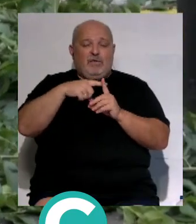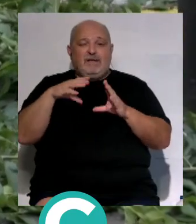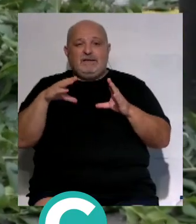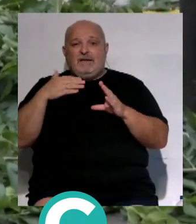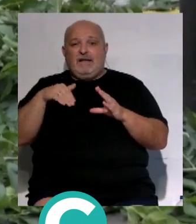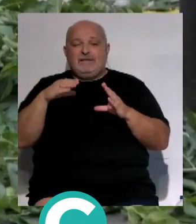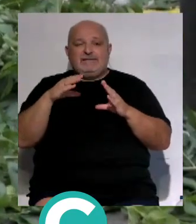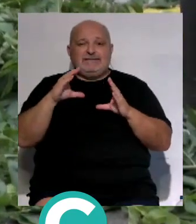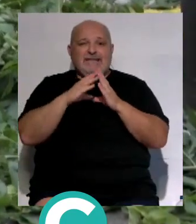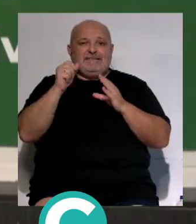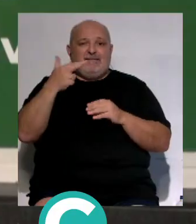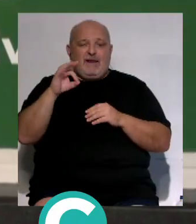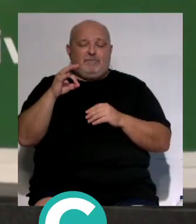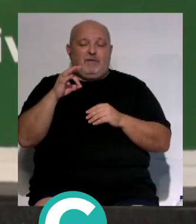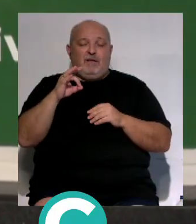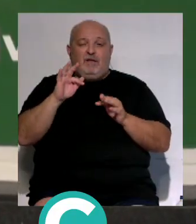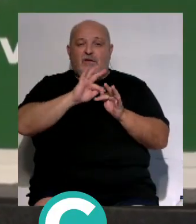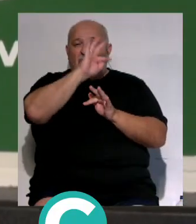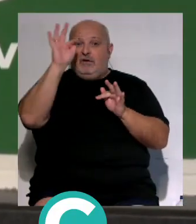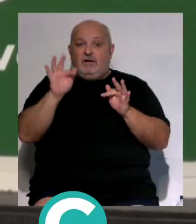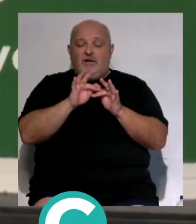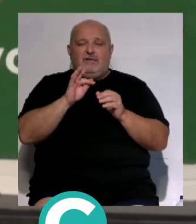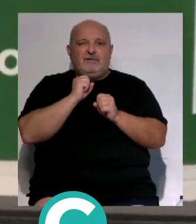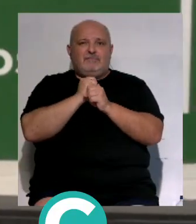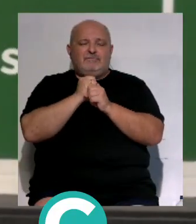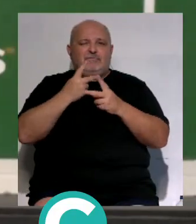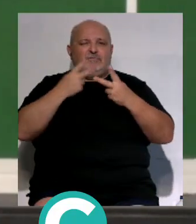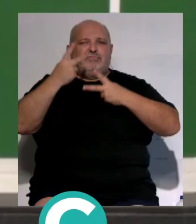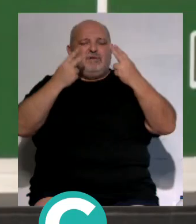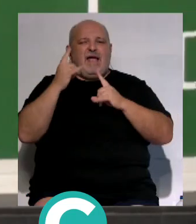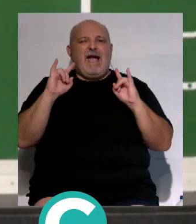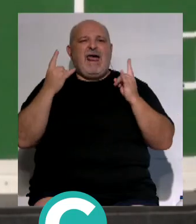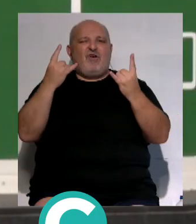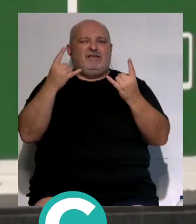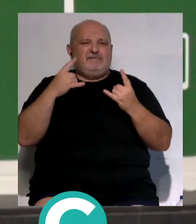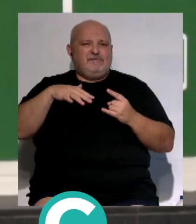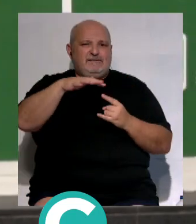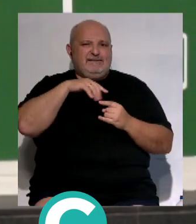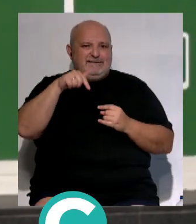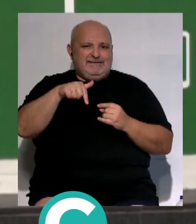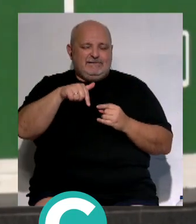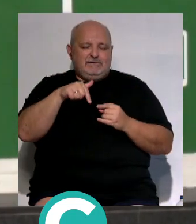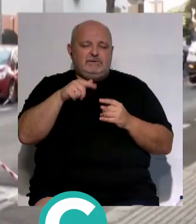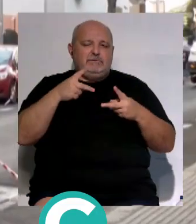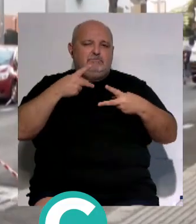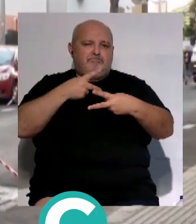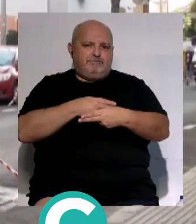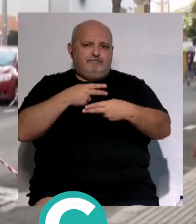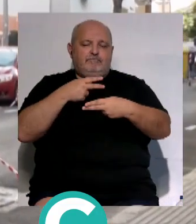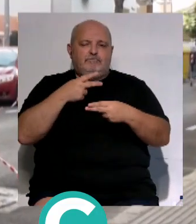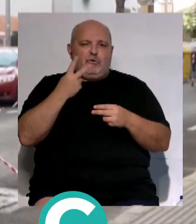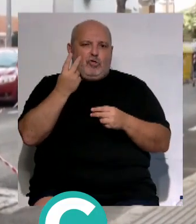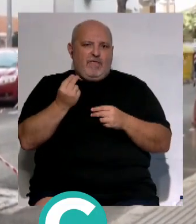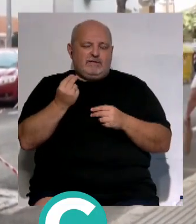la plaza de San Severiano. Durante toda la mañana, estas tareas de revisión y poda de los árboles han mantenido la circulación